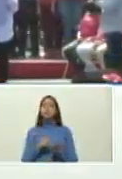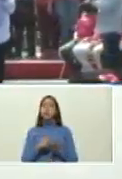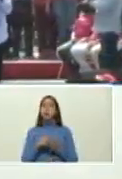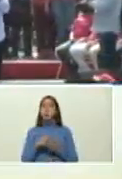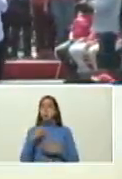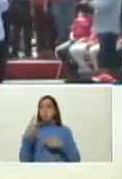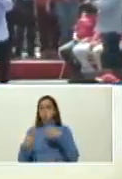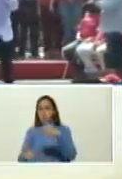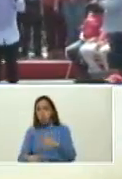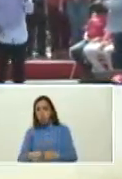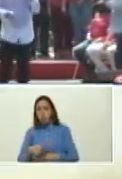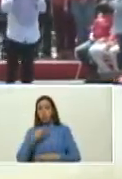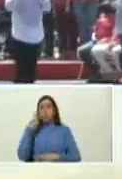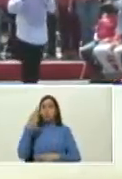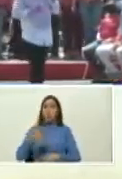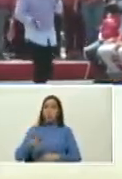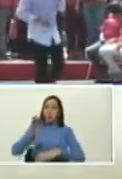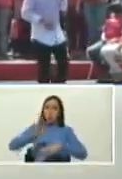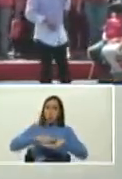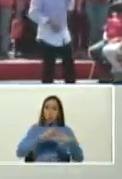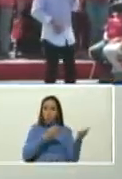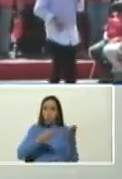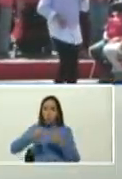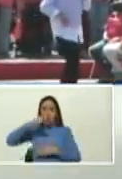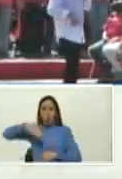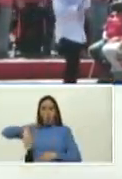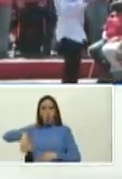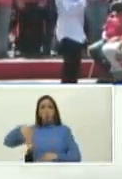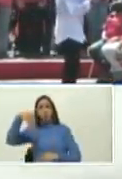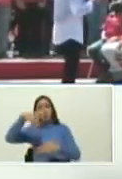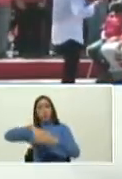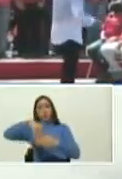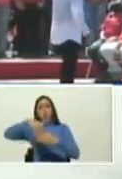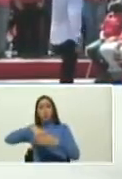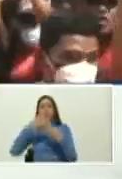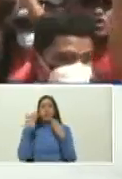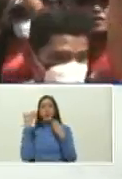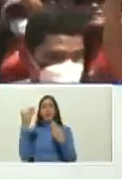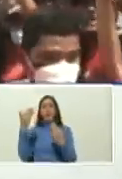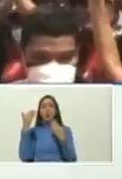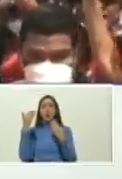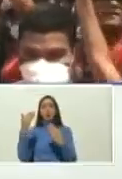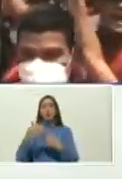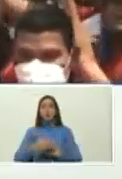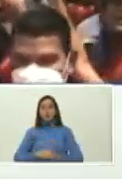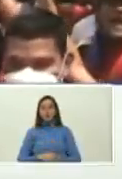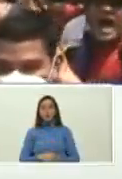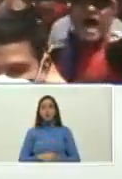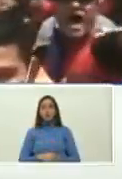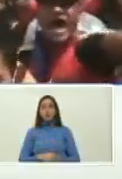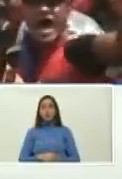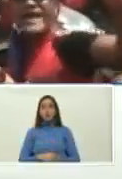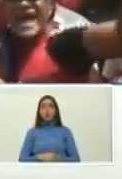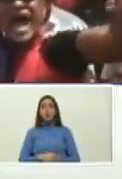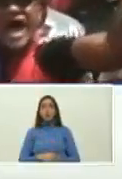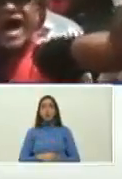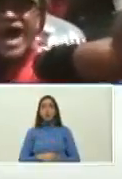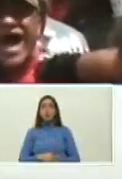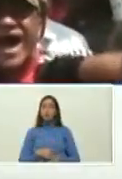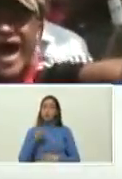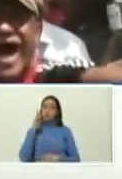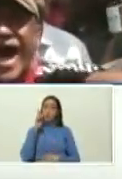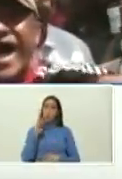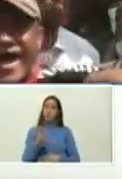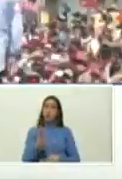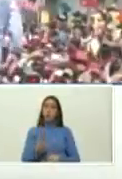proceso político y llamando al pueblo a dar su voto pidiéndole al pueblo a dar su voto yo he visto